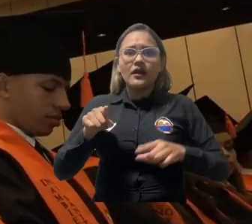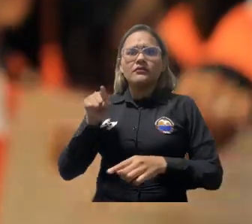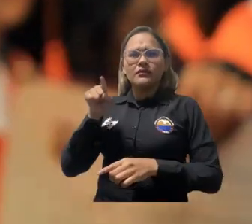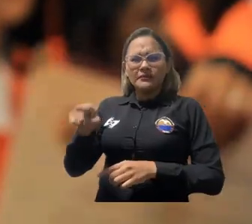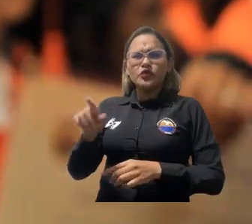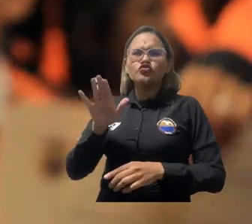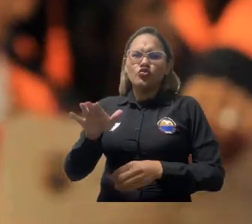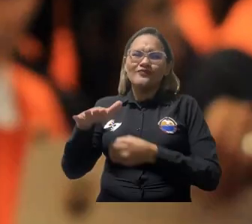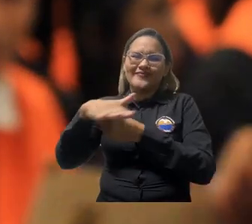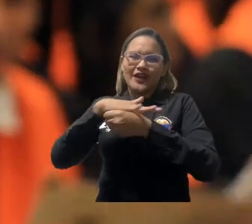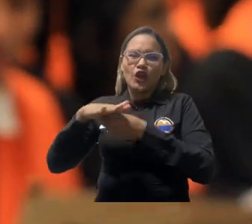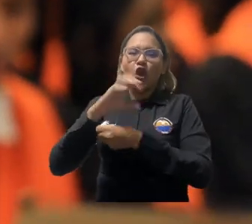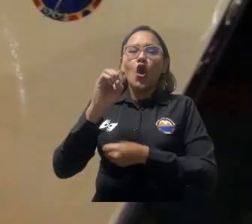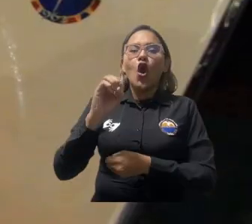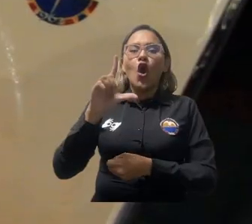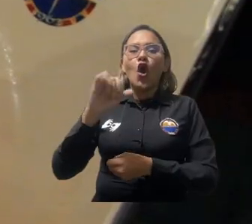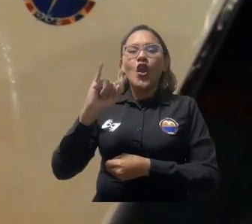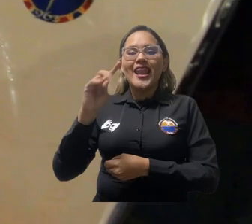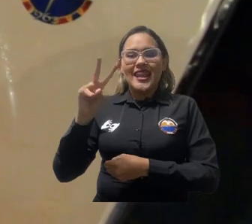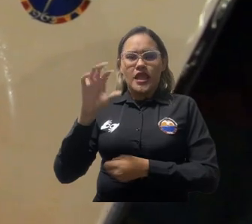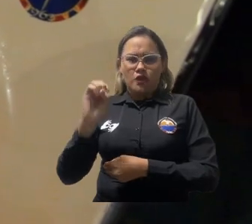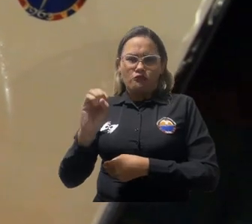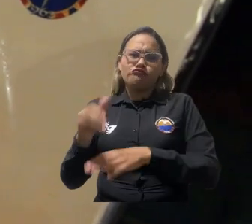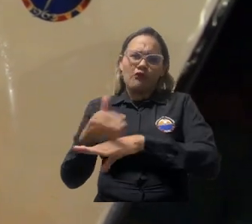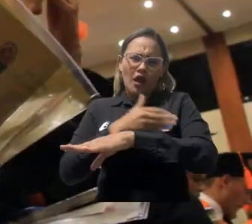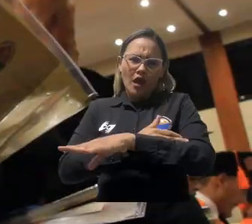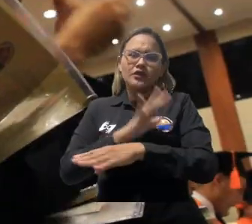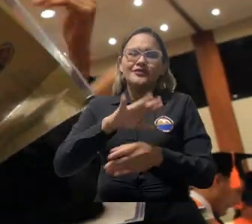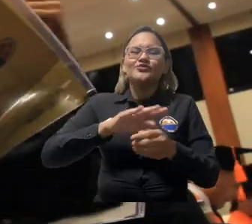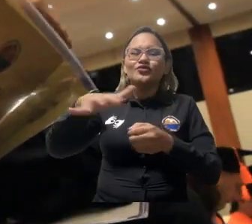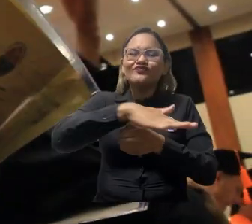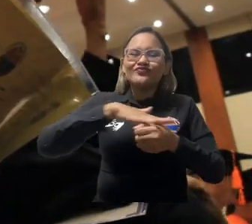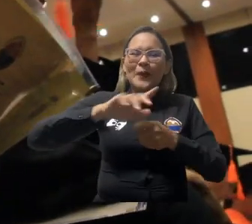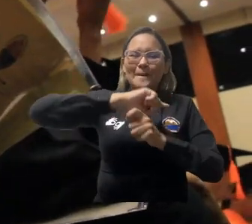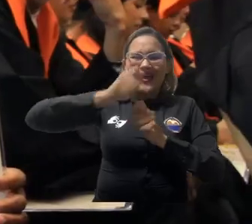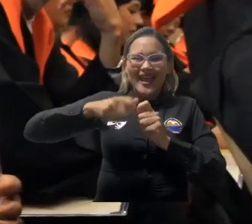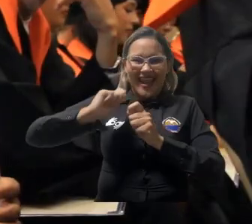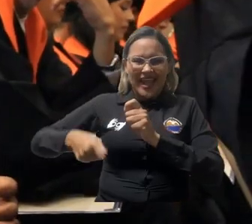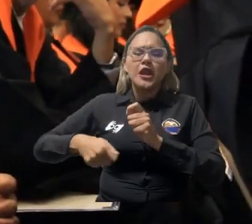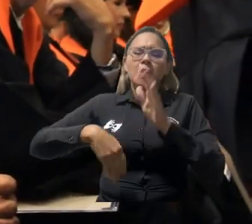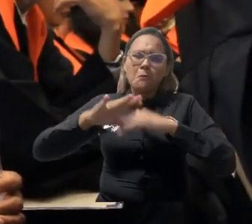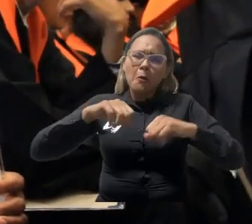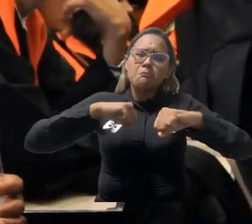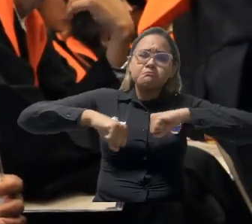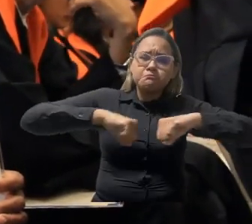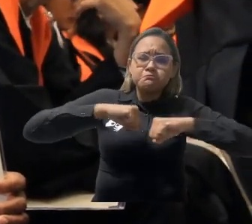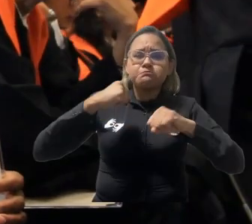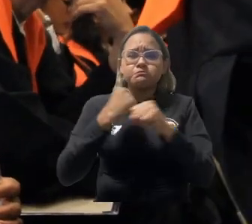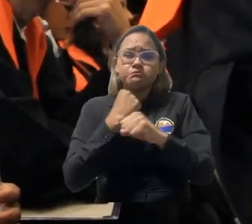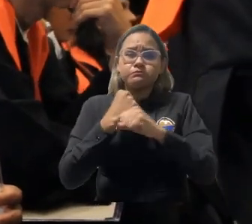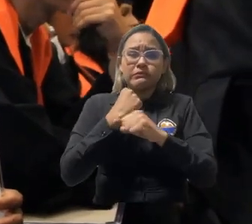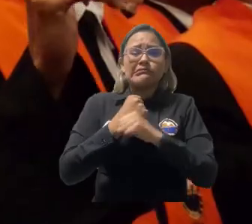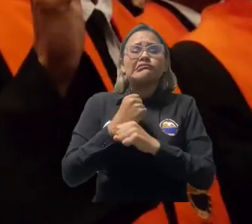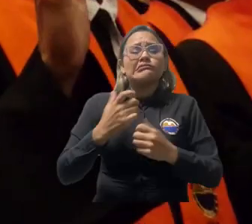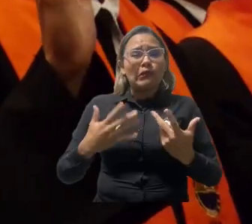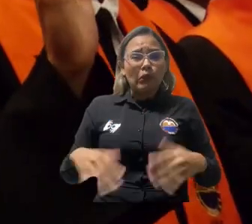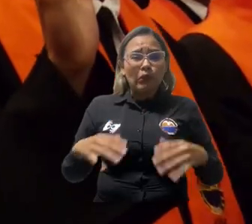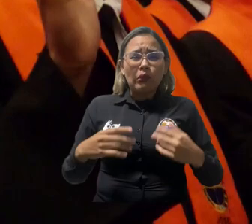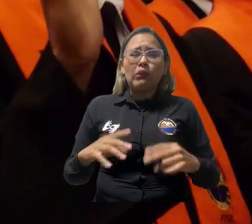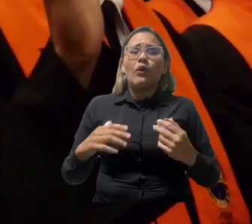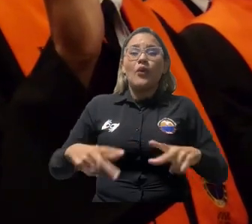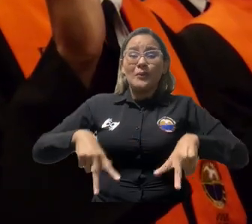Samario, hijo del barrio Olivo, prestaba asistencia técnica en la zona bananera y sorteó muchas dificultades en la vida.